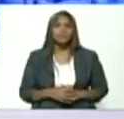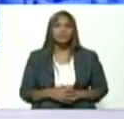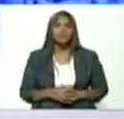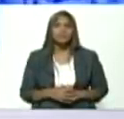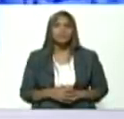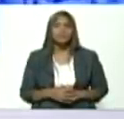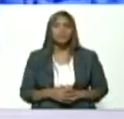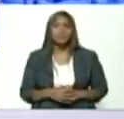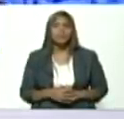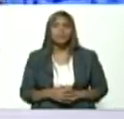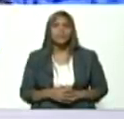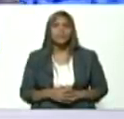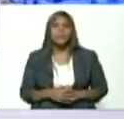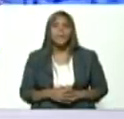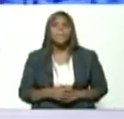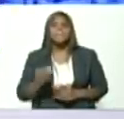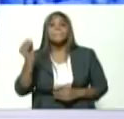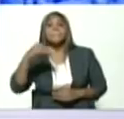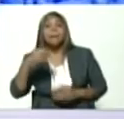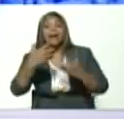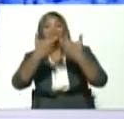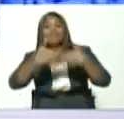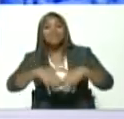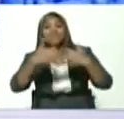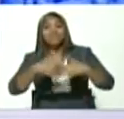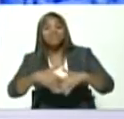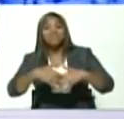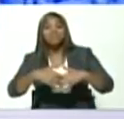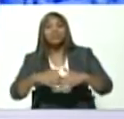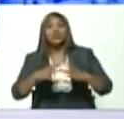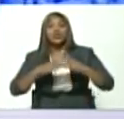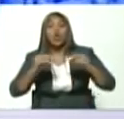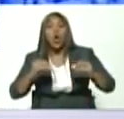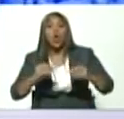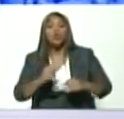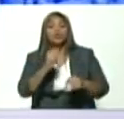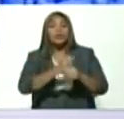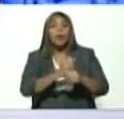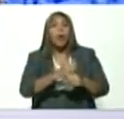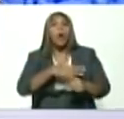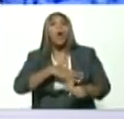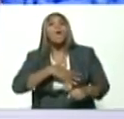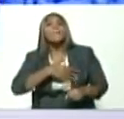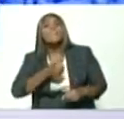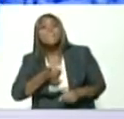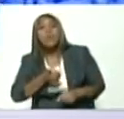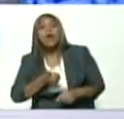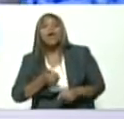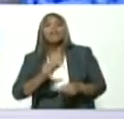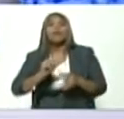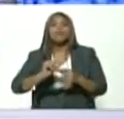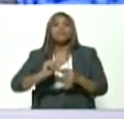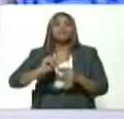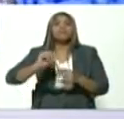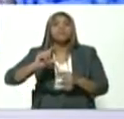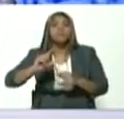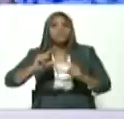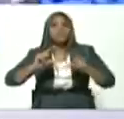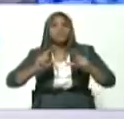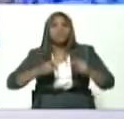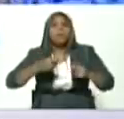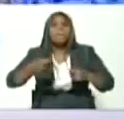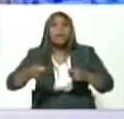mientras más produzcan las empresas todas pueden aspirar a mejorar más los ingresos